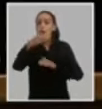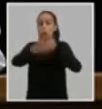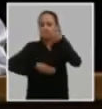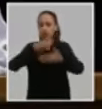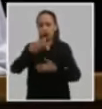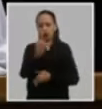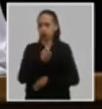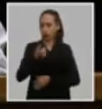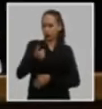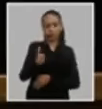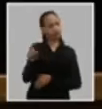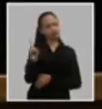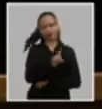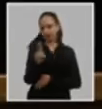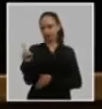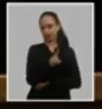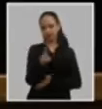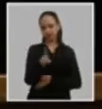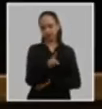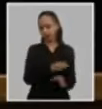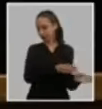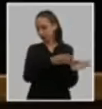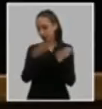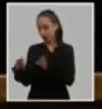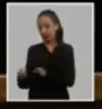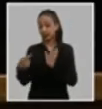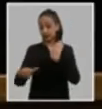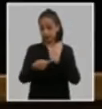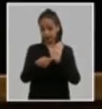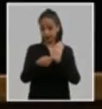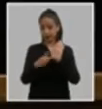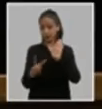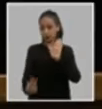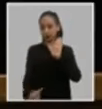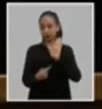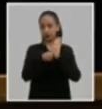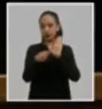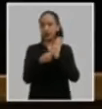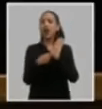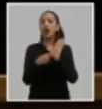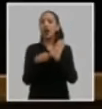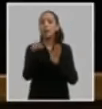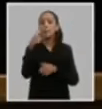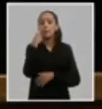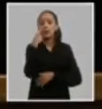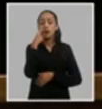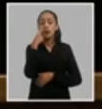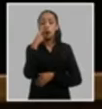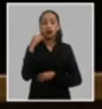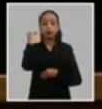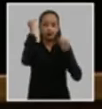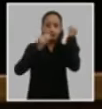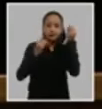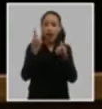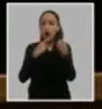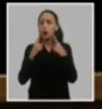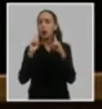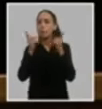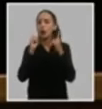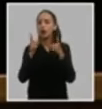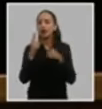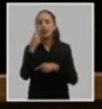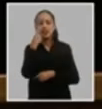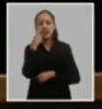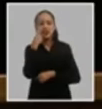ha persistido en ocasiones durante la conformación de algunas políticas o medidas insuficiente